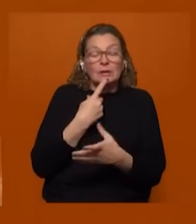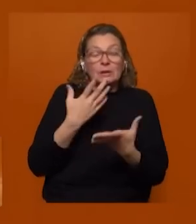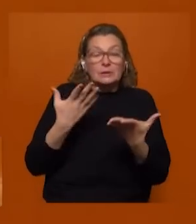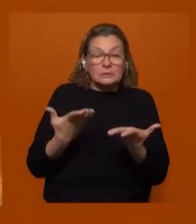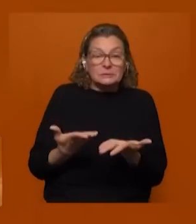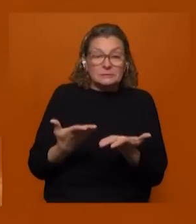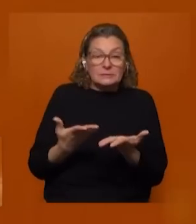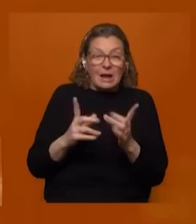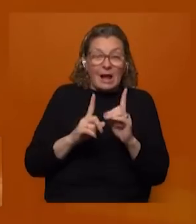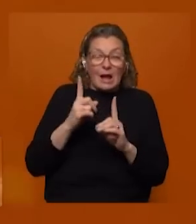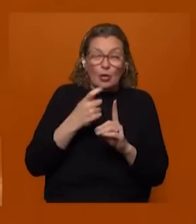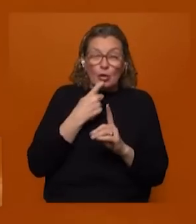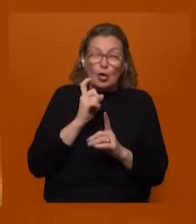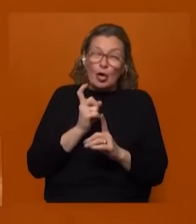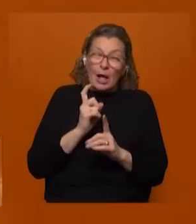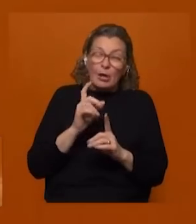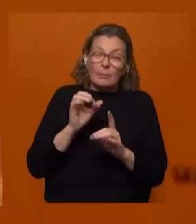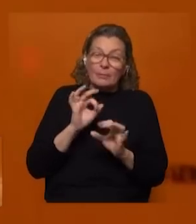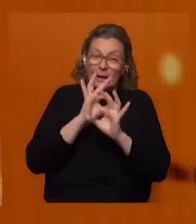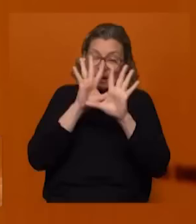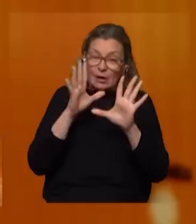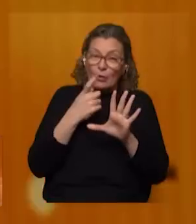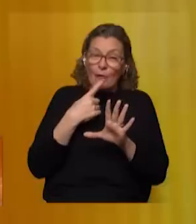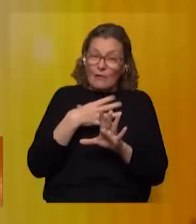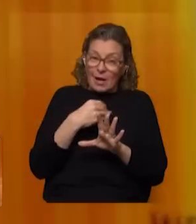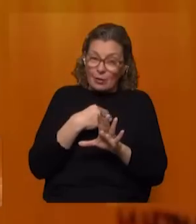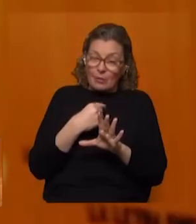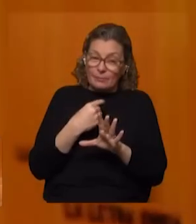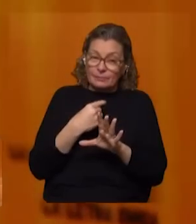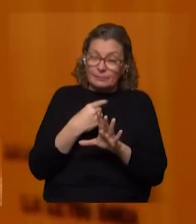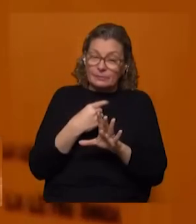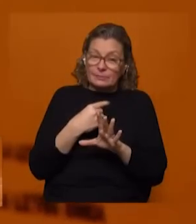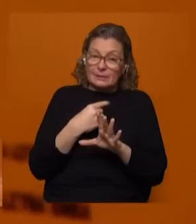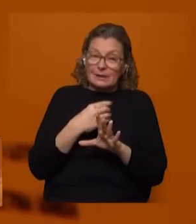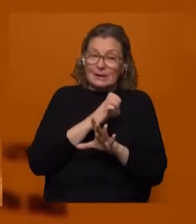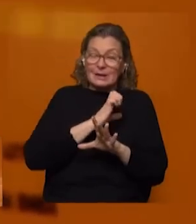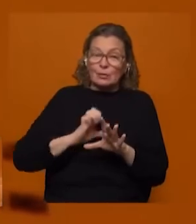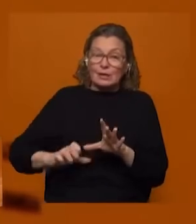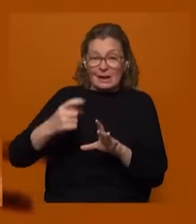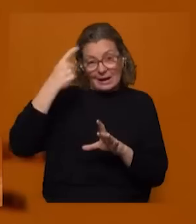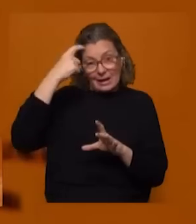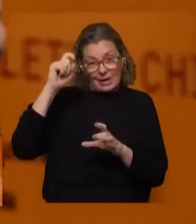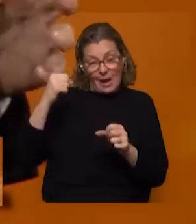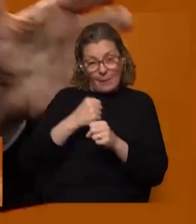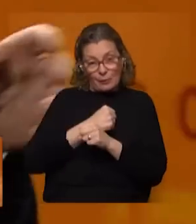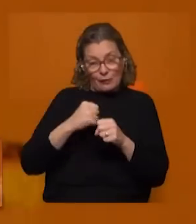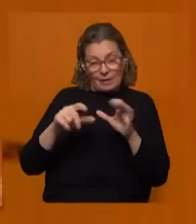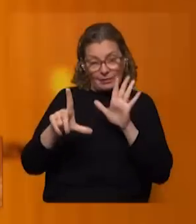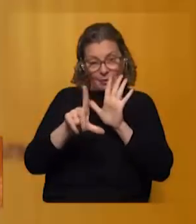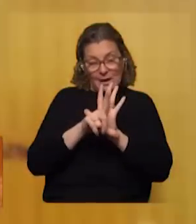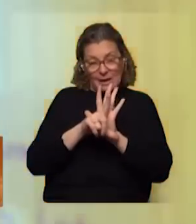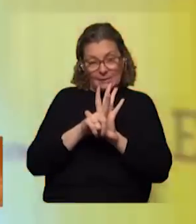y algo del Partido Colorado pero muy claro más claro el Partido Nacional y del propio por Ejecutivo la idea tiene que aprobarse una ley